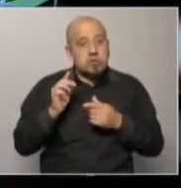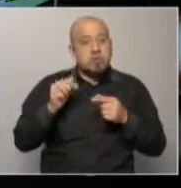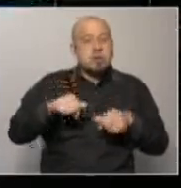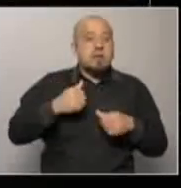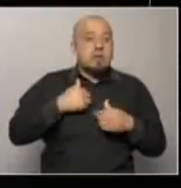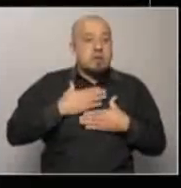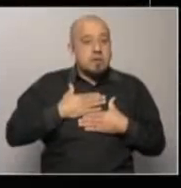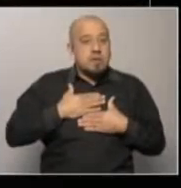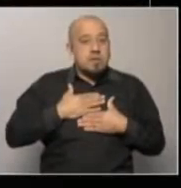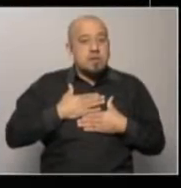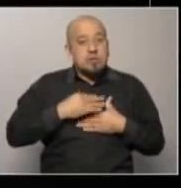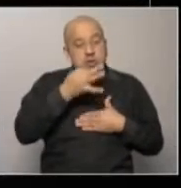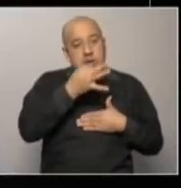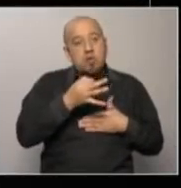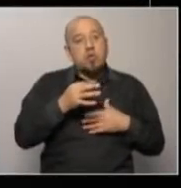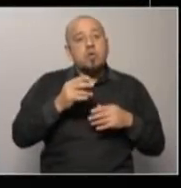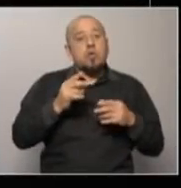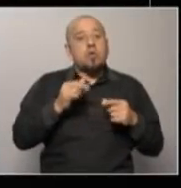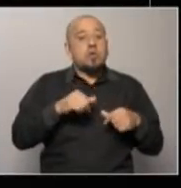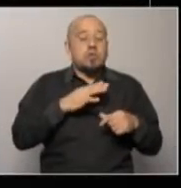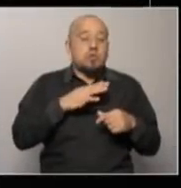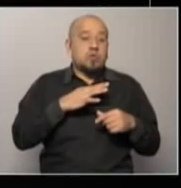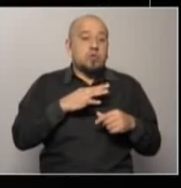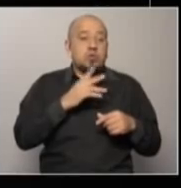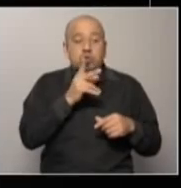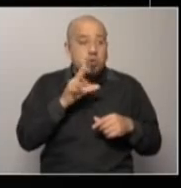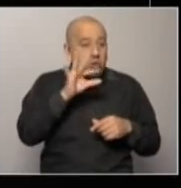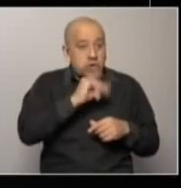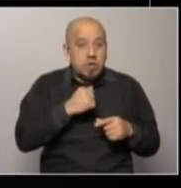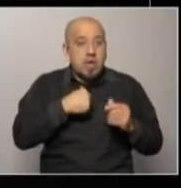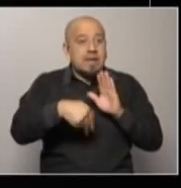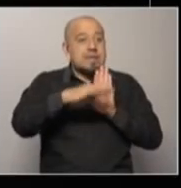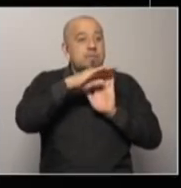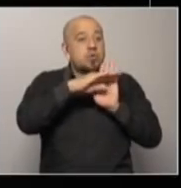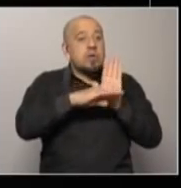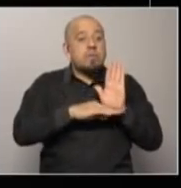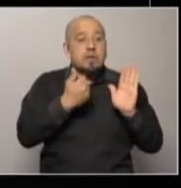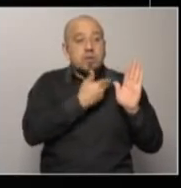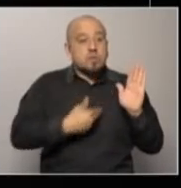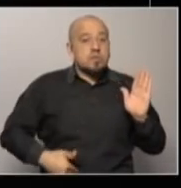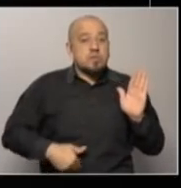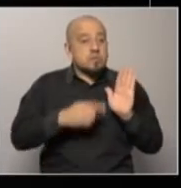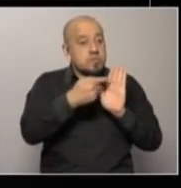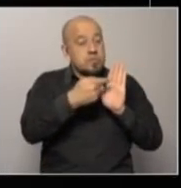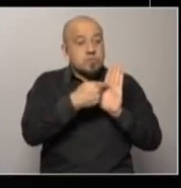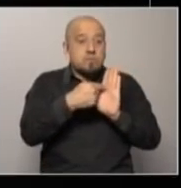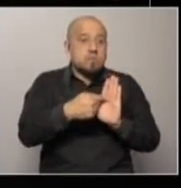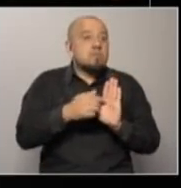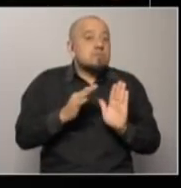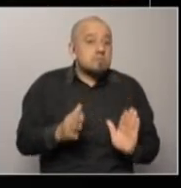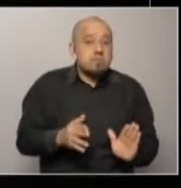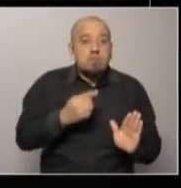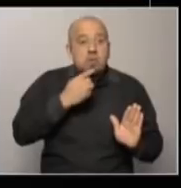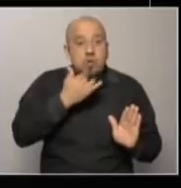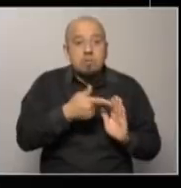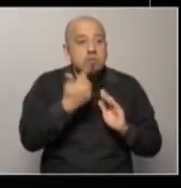mi país, que yo lo vivo nombrando, que es lo que tenemos que mirar todos los días porque es el programa del gobierno, dice cosas como, por ejemplo, de que